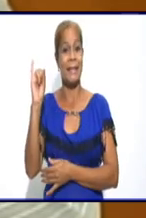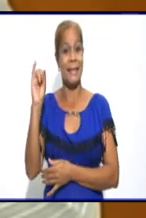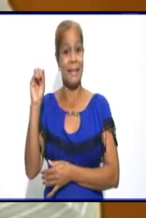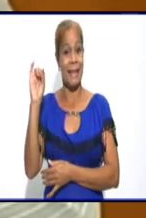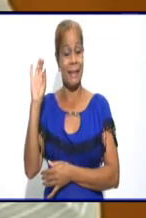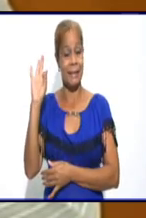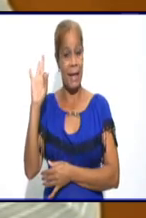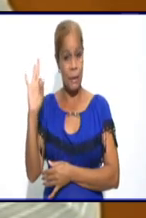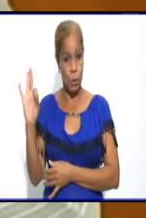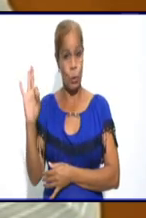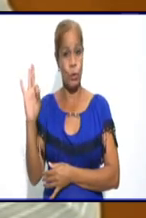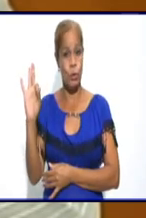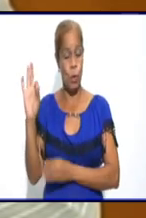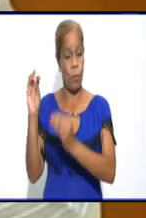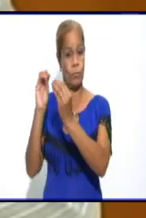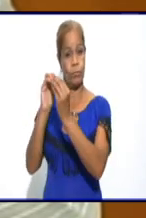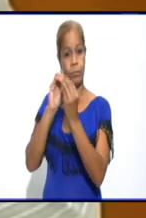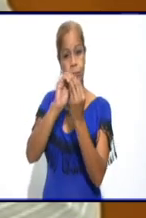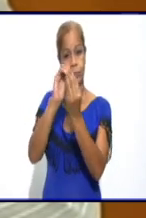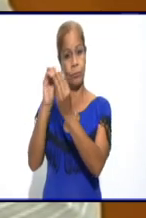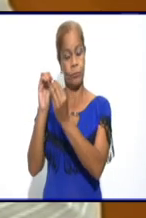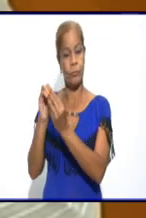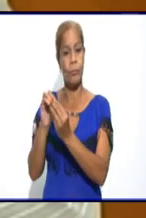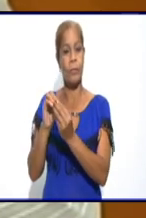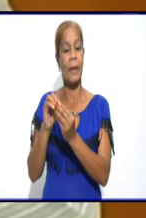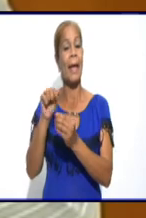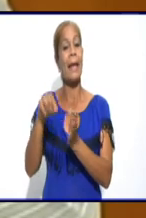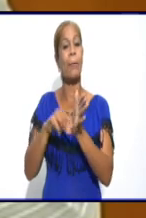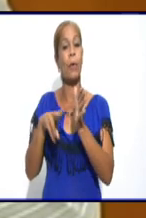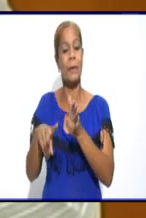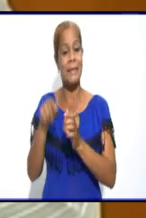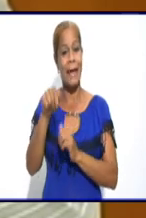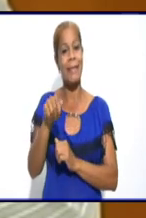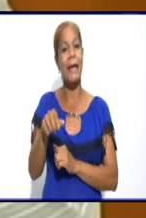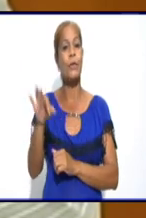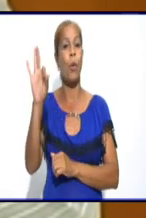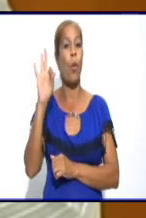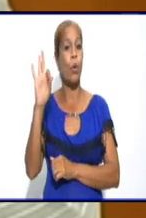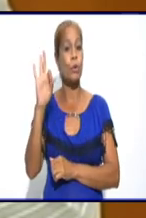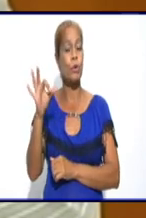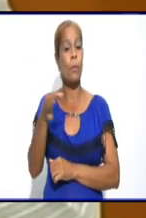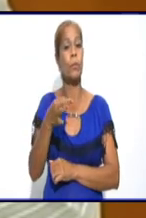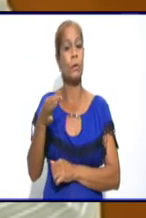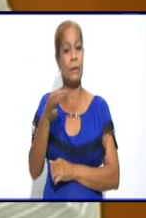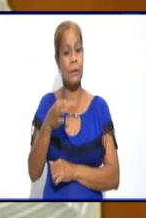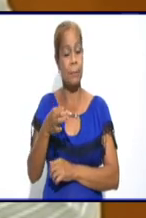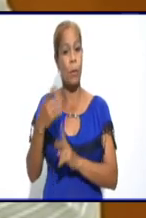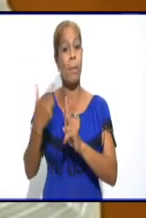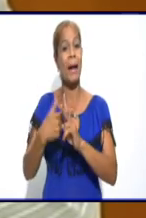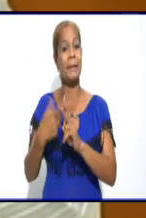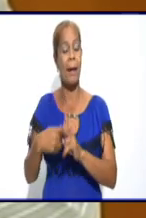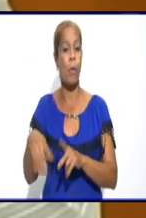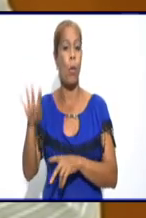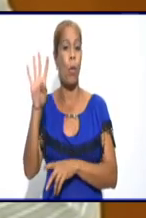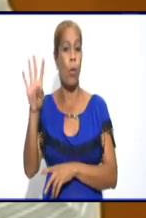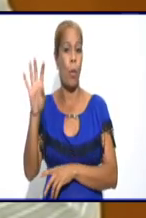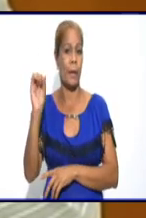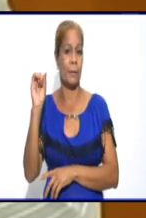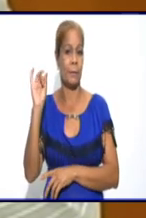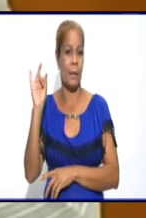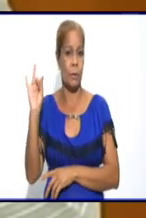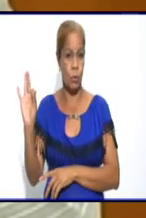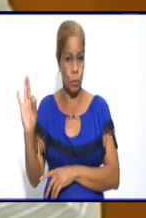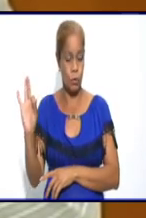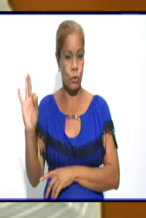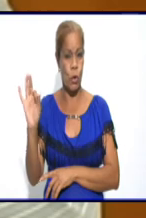en la provincia. De ellos, en 8 municipios, focos activos, vayamos con 47 focos Manzanillo con